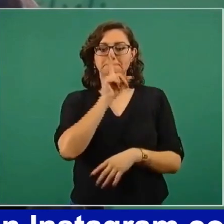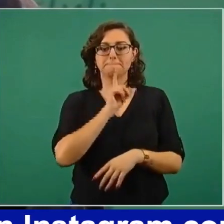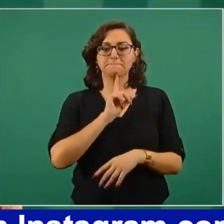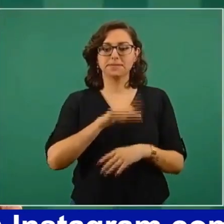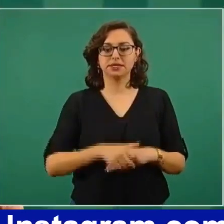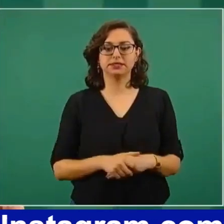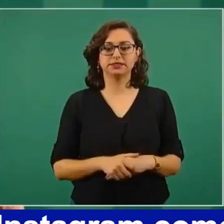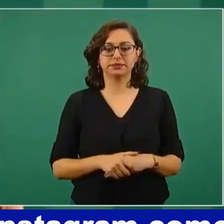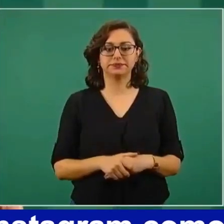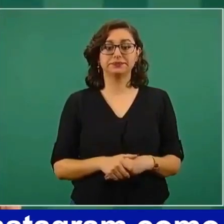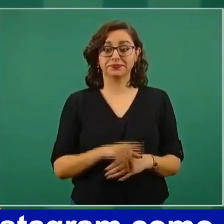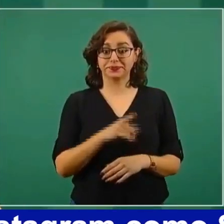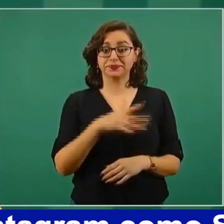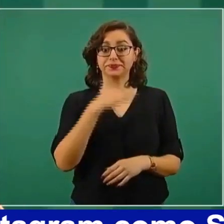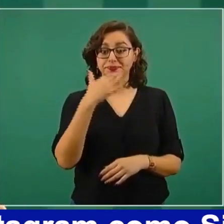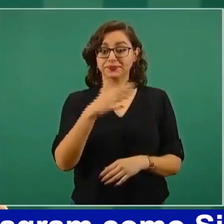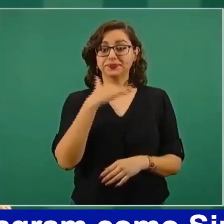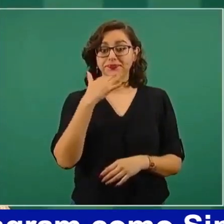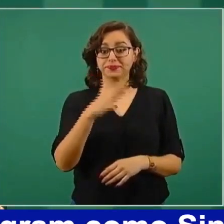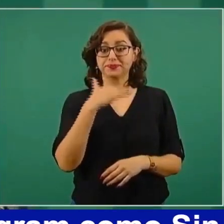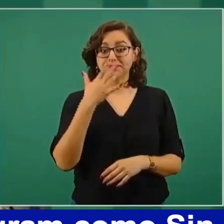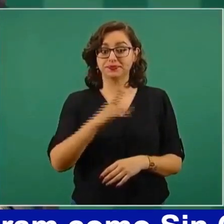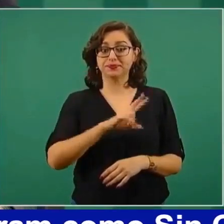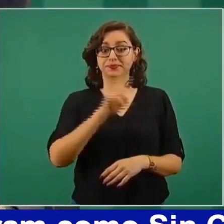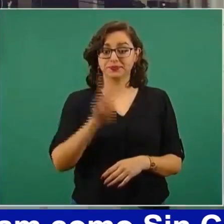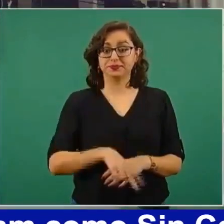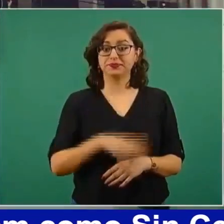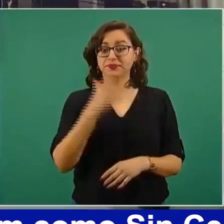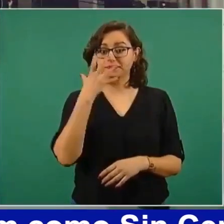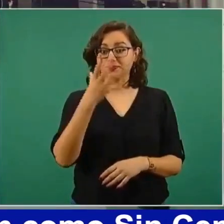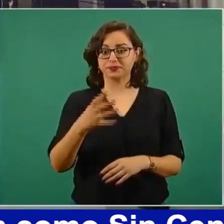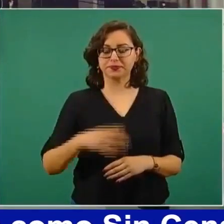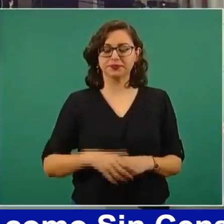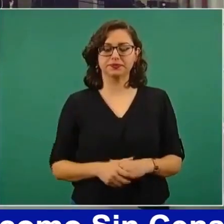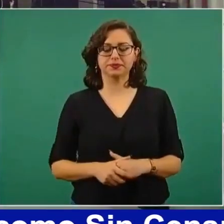bueno, de ahí también vinieron bonos, subsidios para